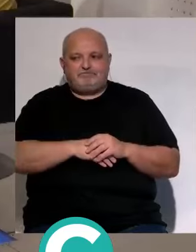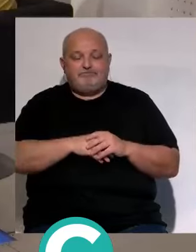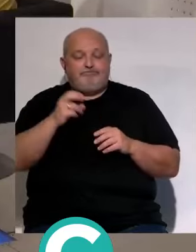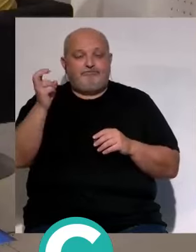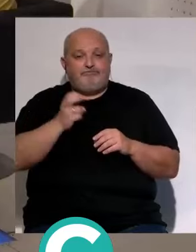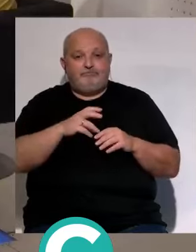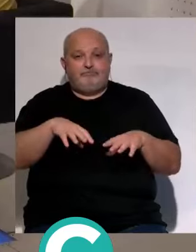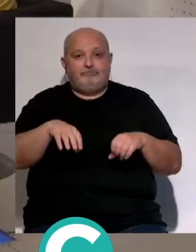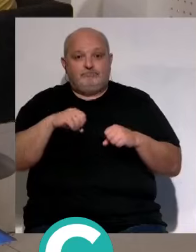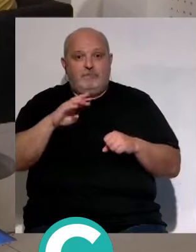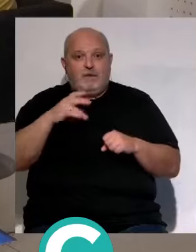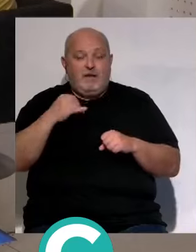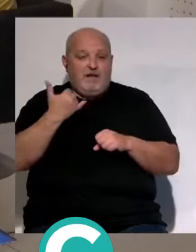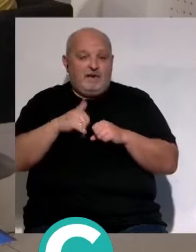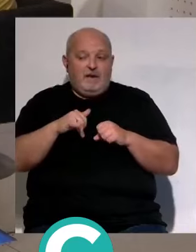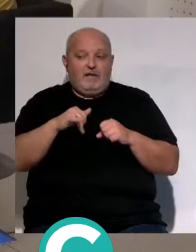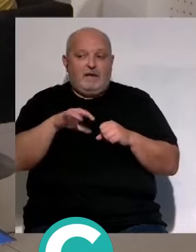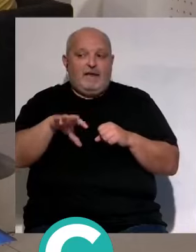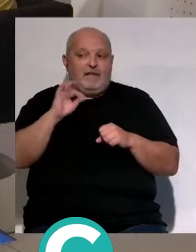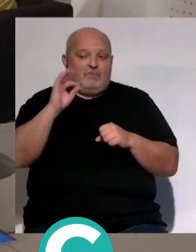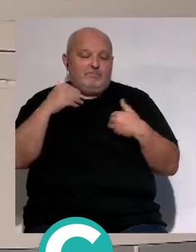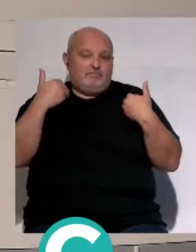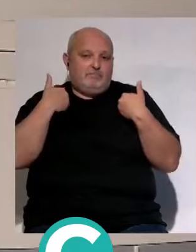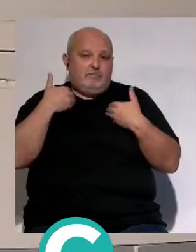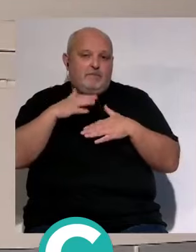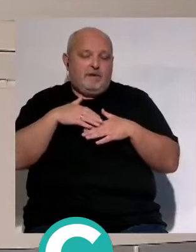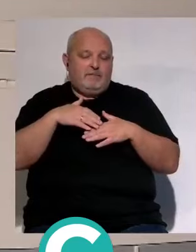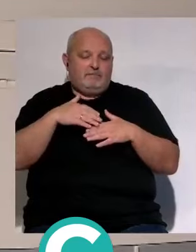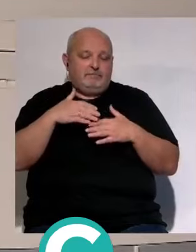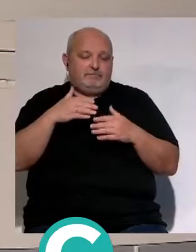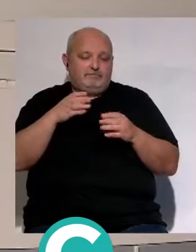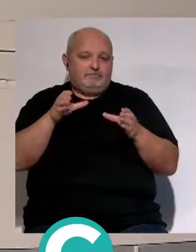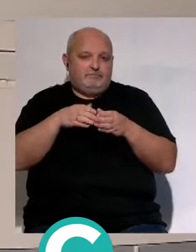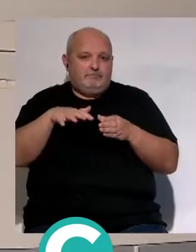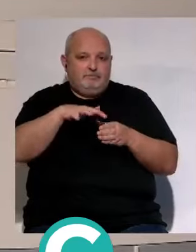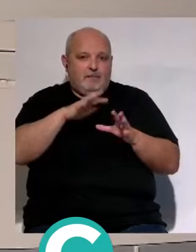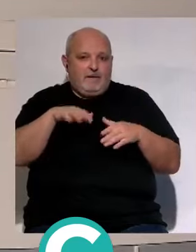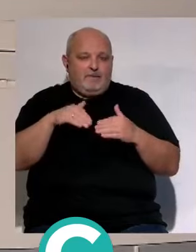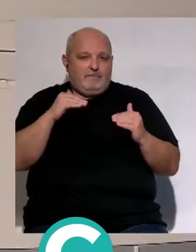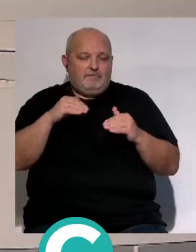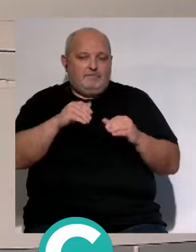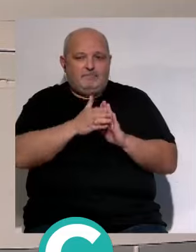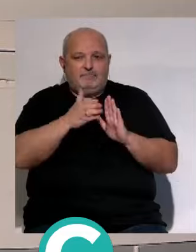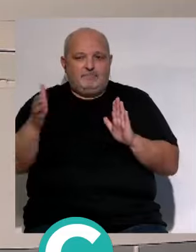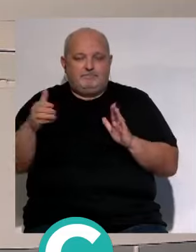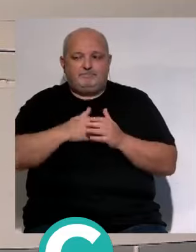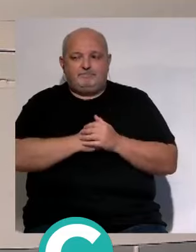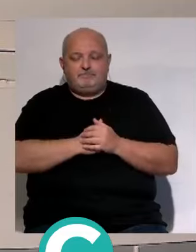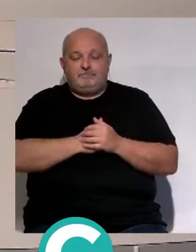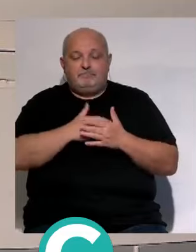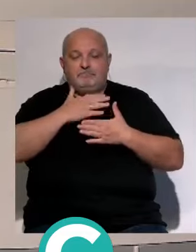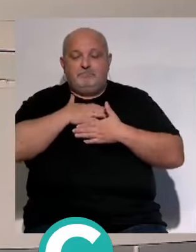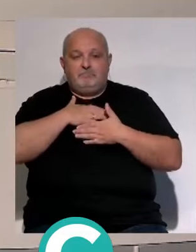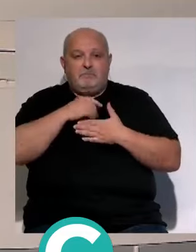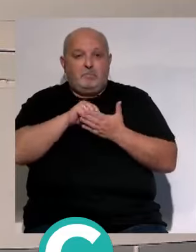llegada de Mauricio Pelegrino que finalmente es elegido para dirigir al conjunto cadista en lo que resta de temporada. Yo